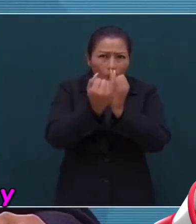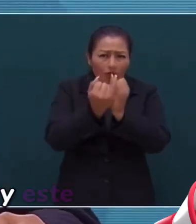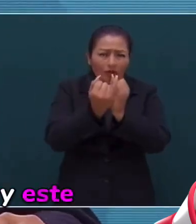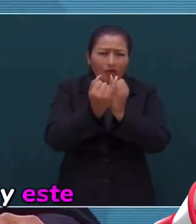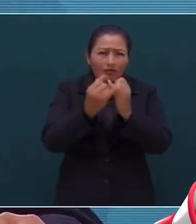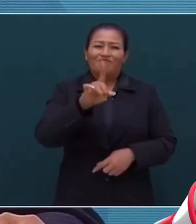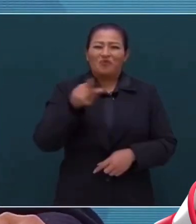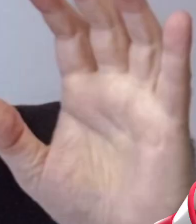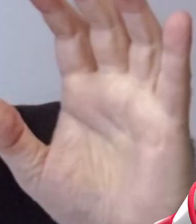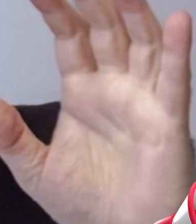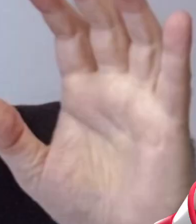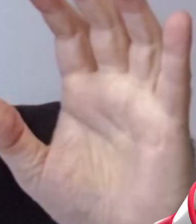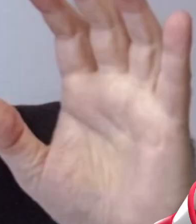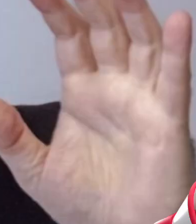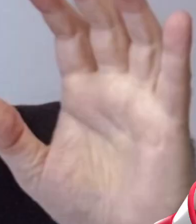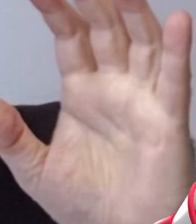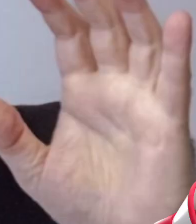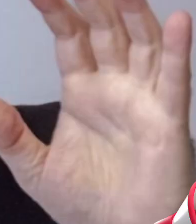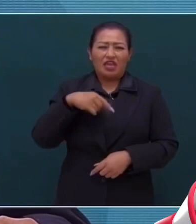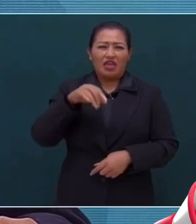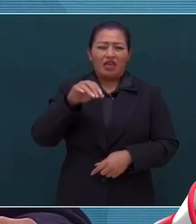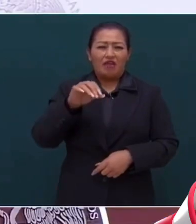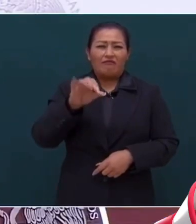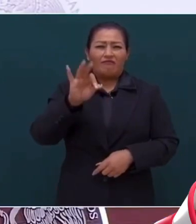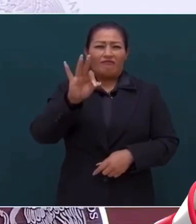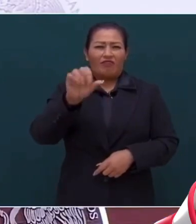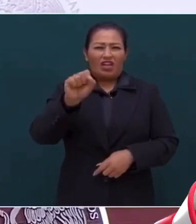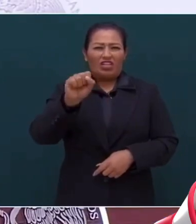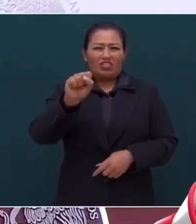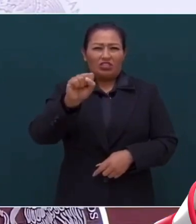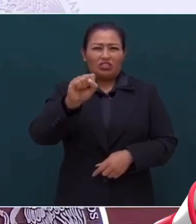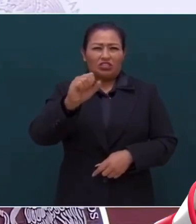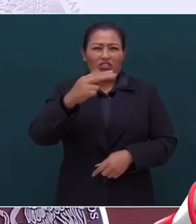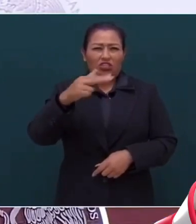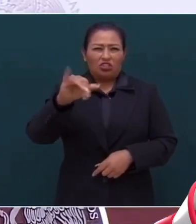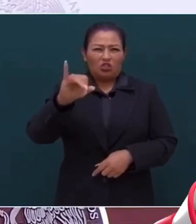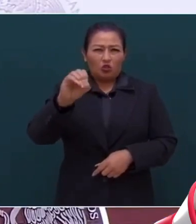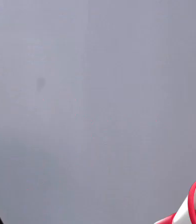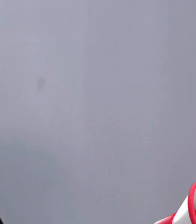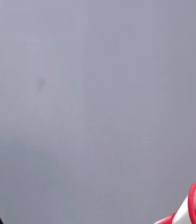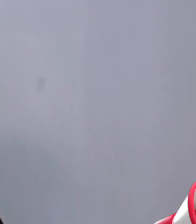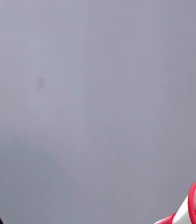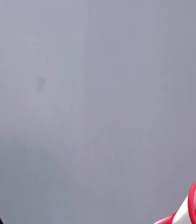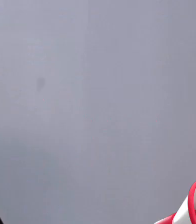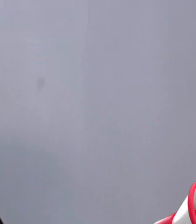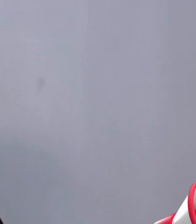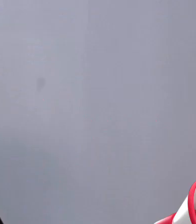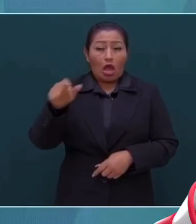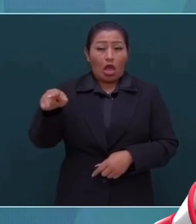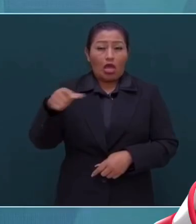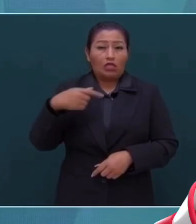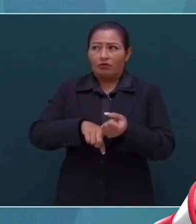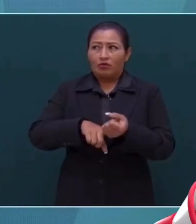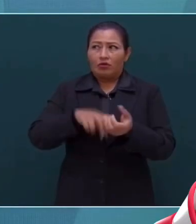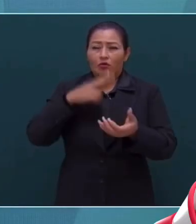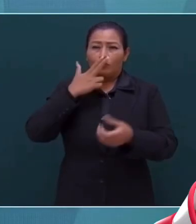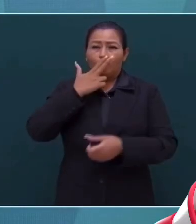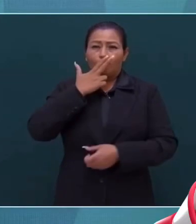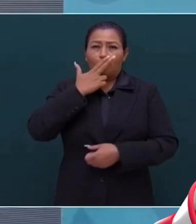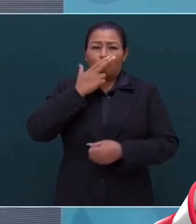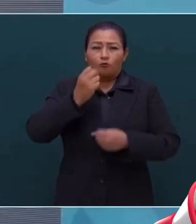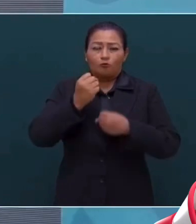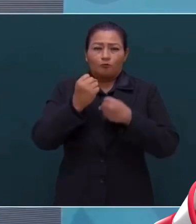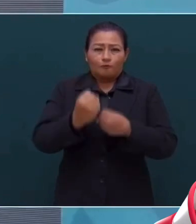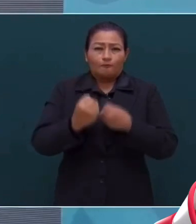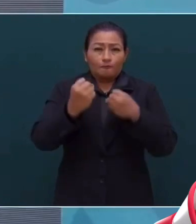Y este Facho ultra conservador se